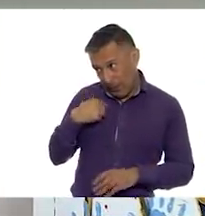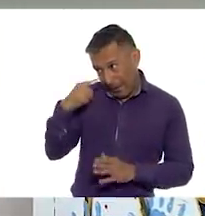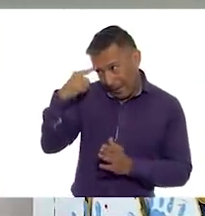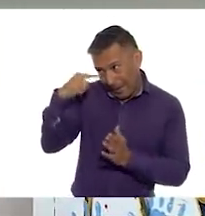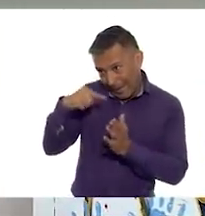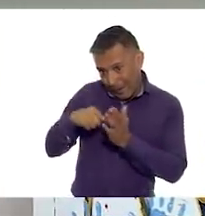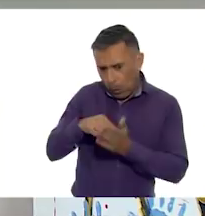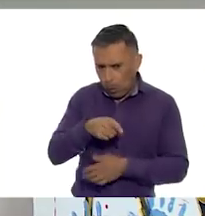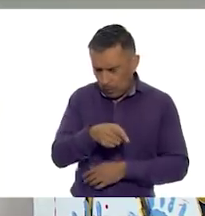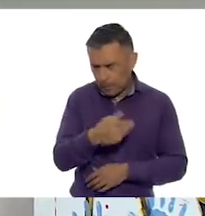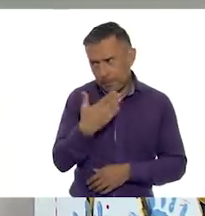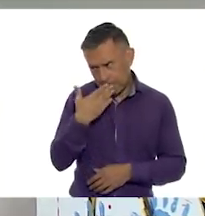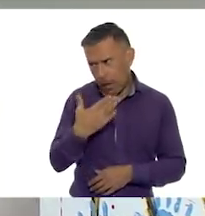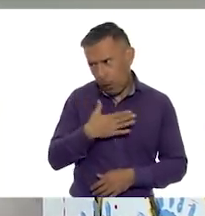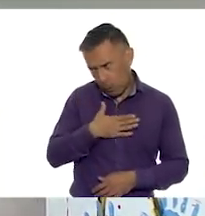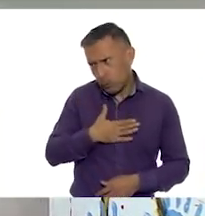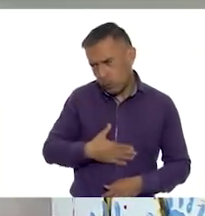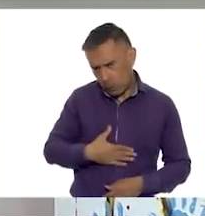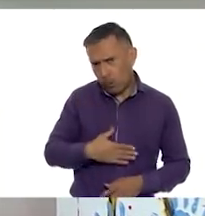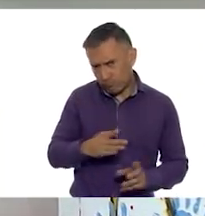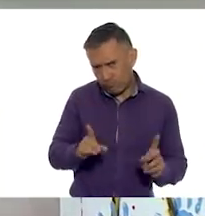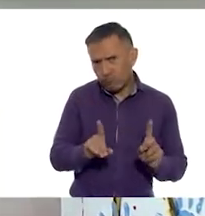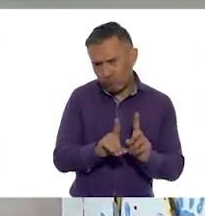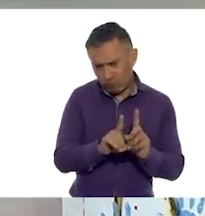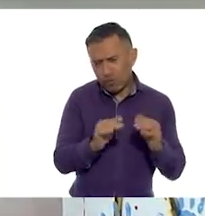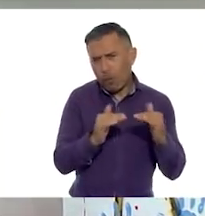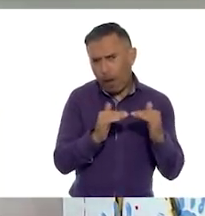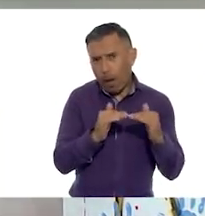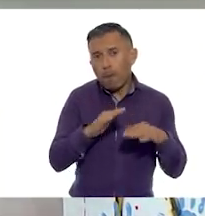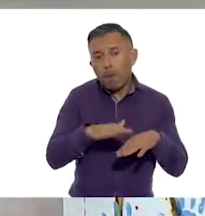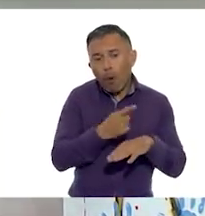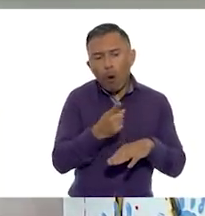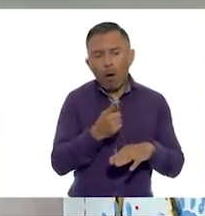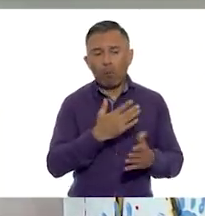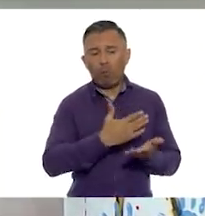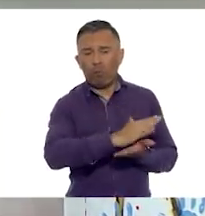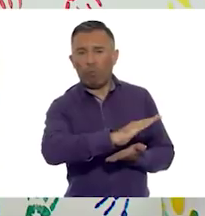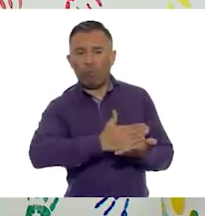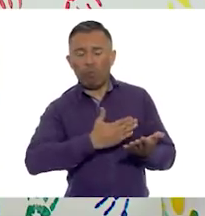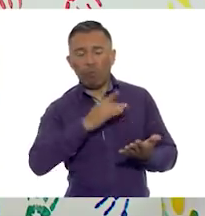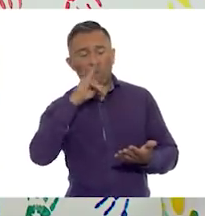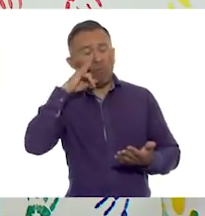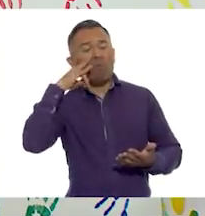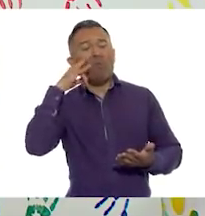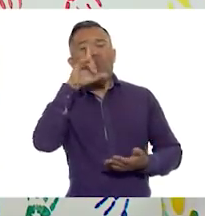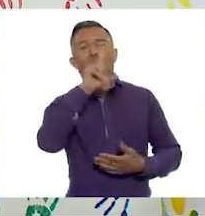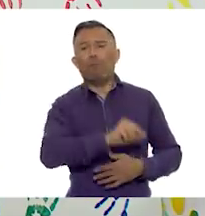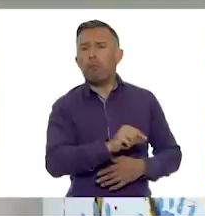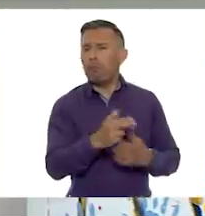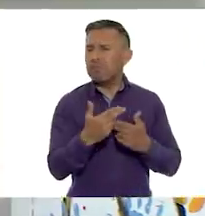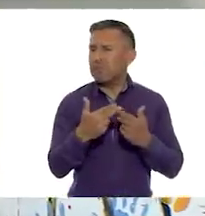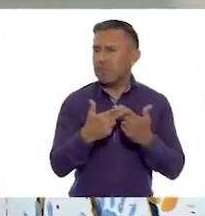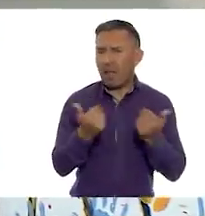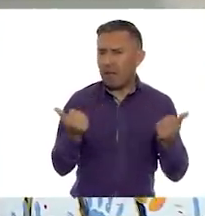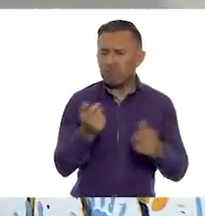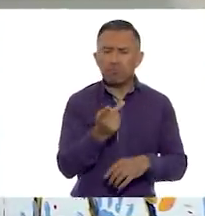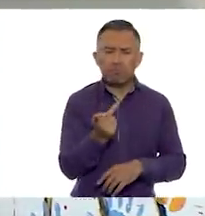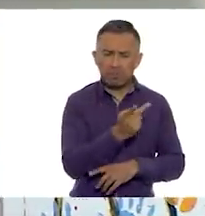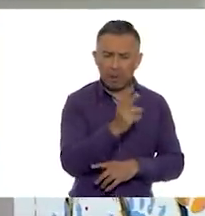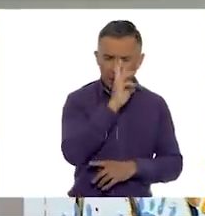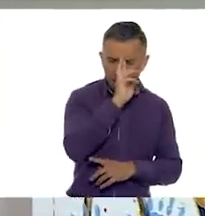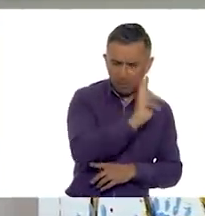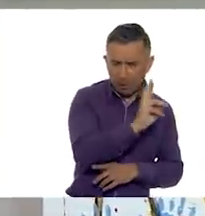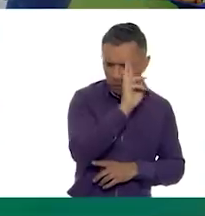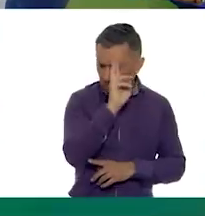situación justa porque ambas niñas conviven sin hacer diferencias. Es decir, que se tratan con respeto e igualdad. ¡Sí!